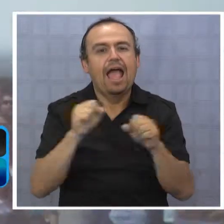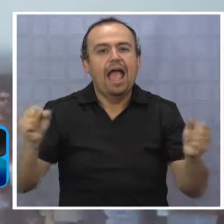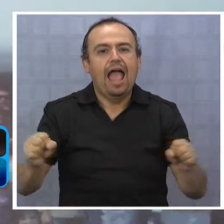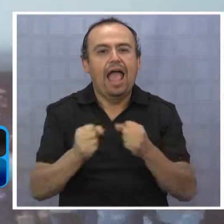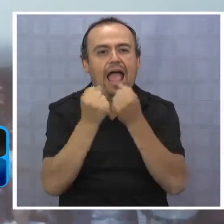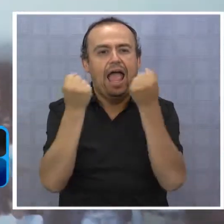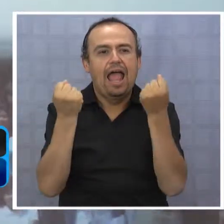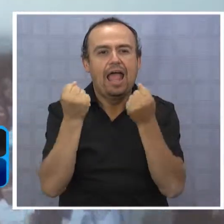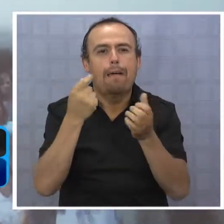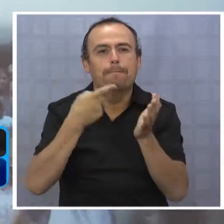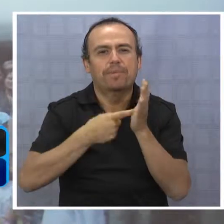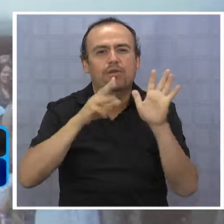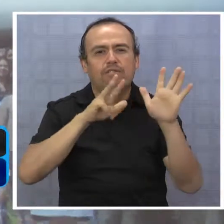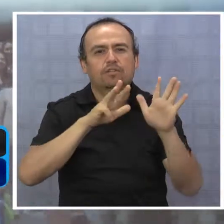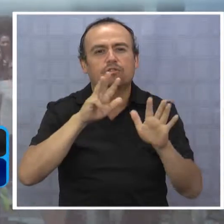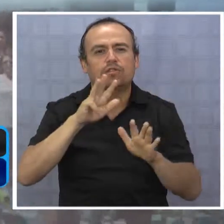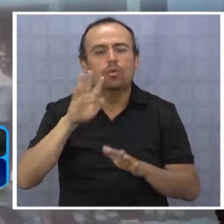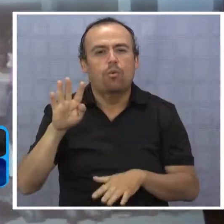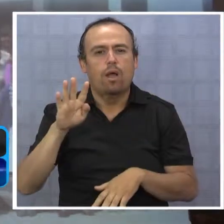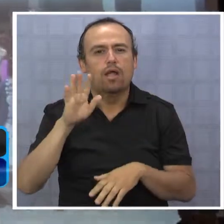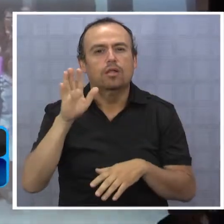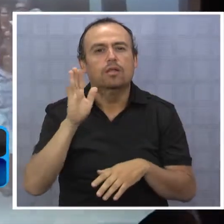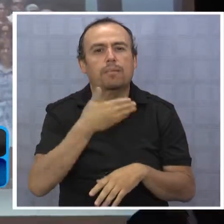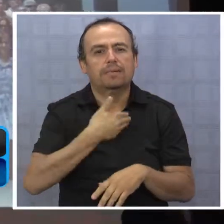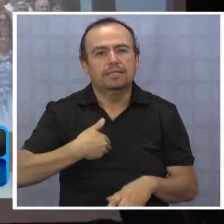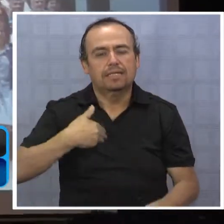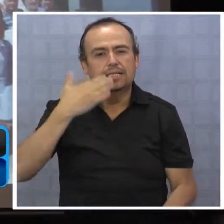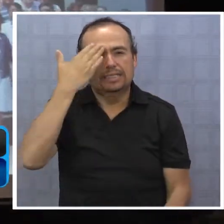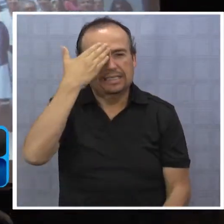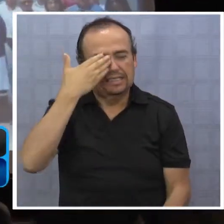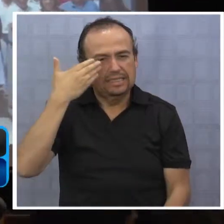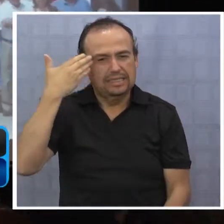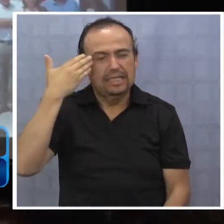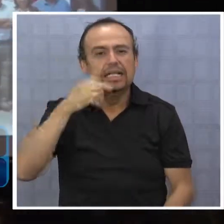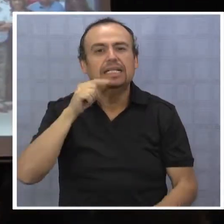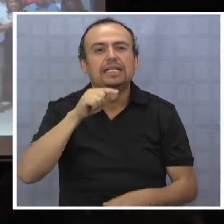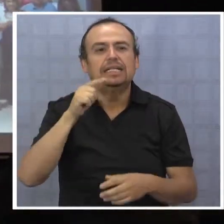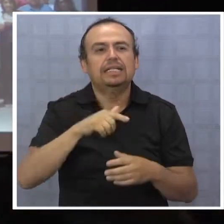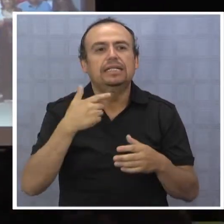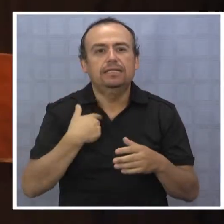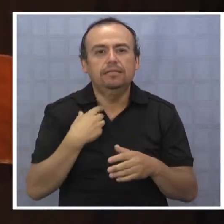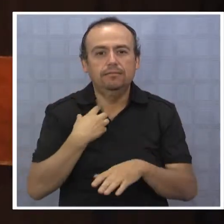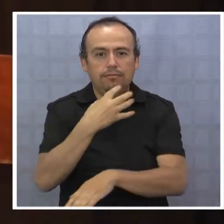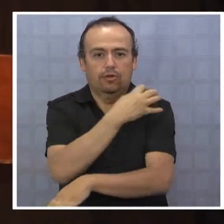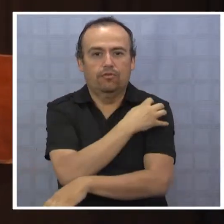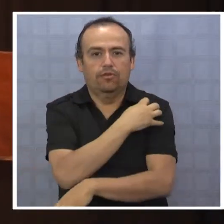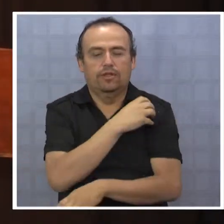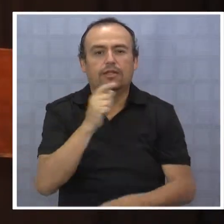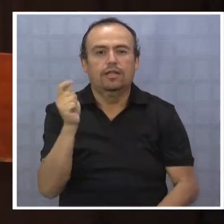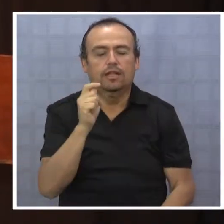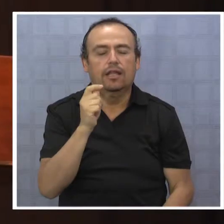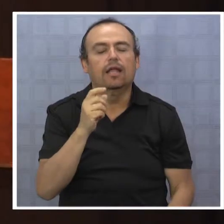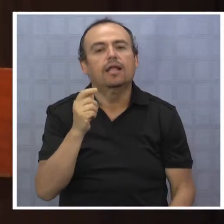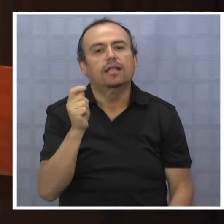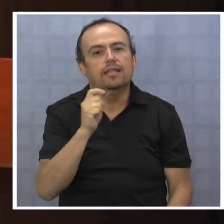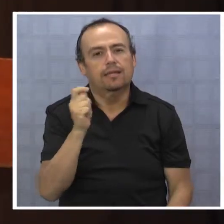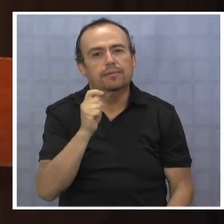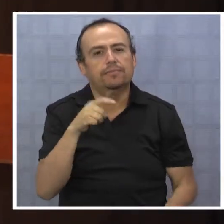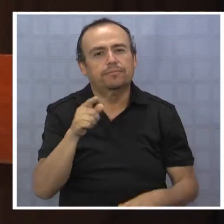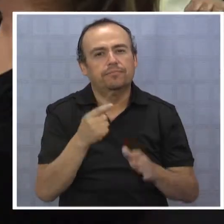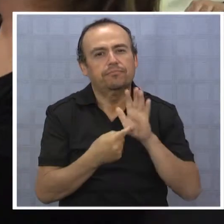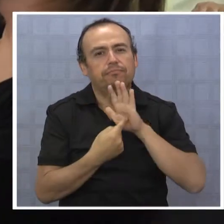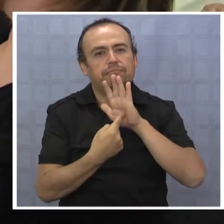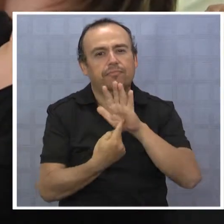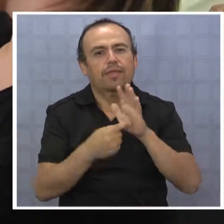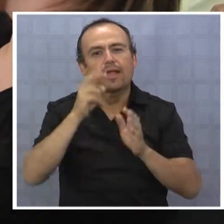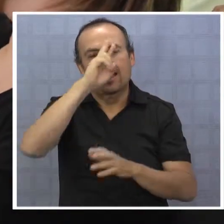abril de 1994 y bajo el mandato del presidente Patricio Elwin instaurar el gobierno regional de Tarapacá. Fue así que con